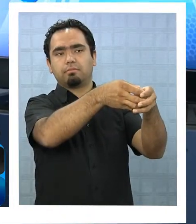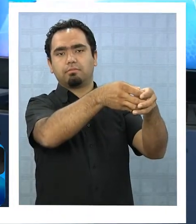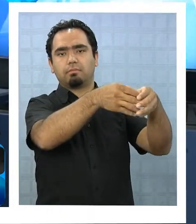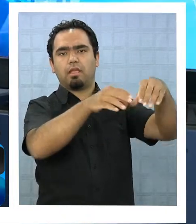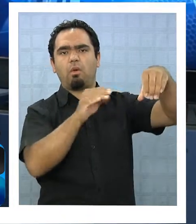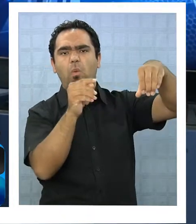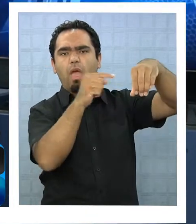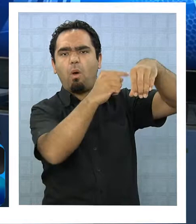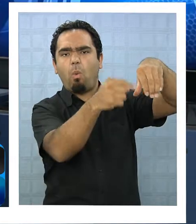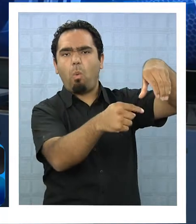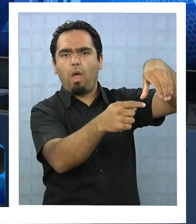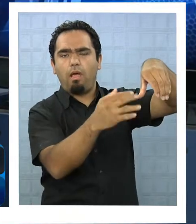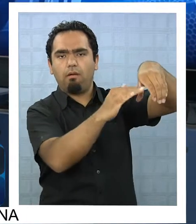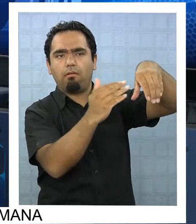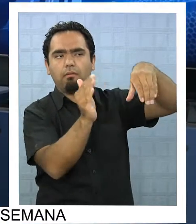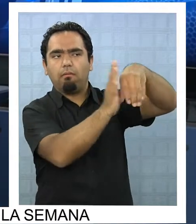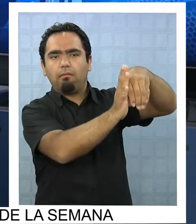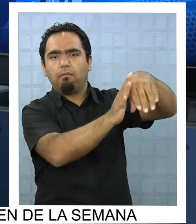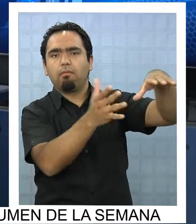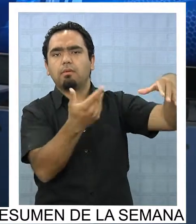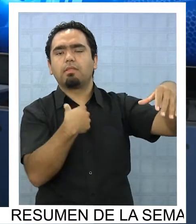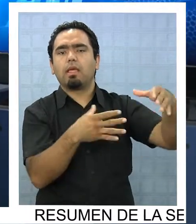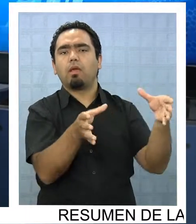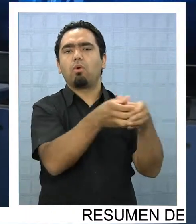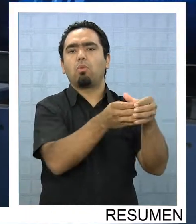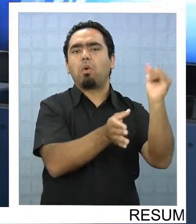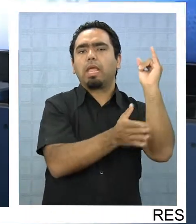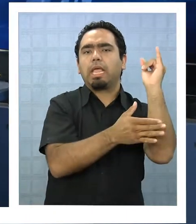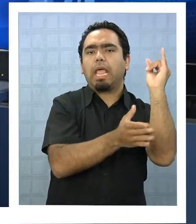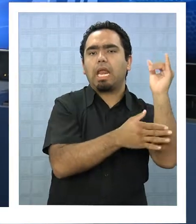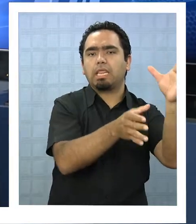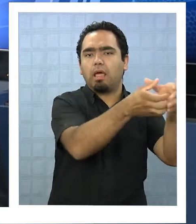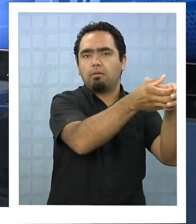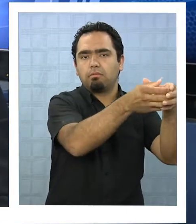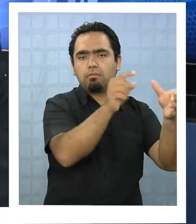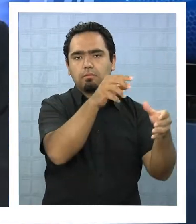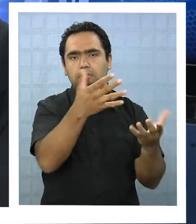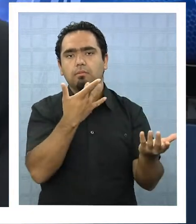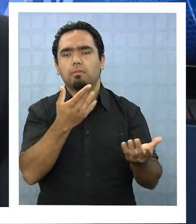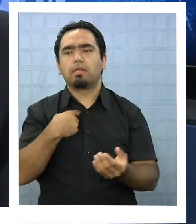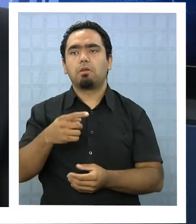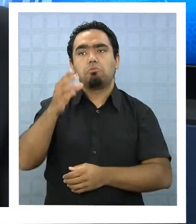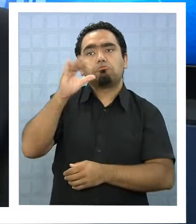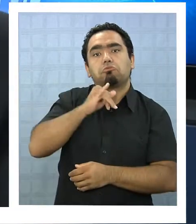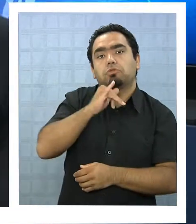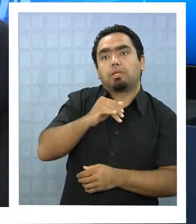de la concertación, no de la nueva mayoría porque yo creo que, no sé si todos los chilenos manejan esto